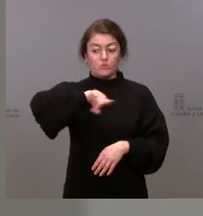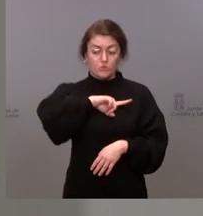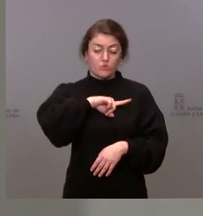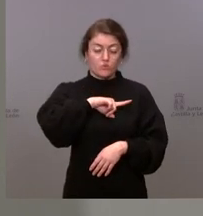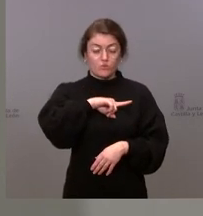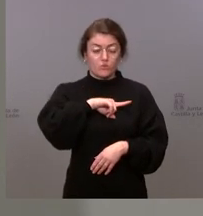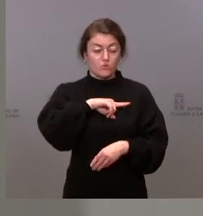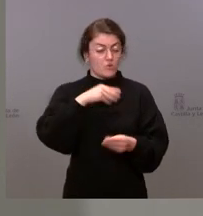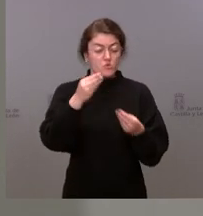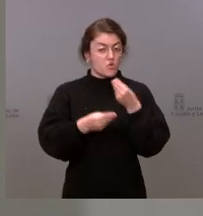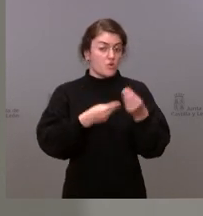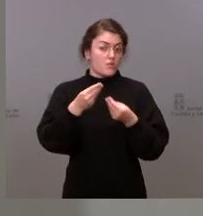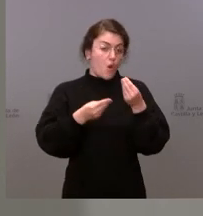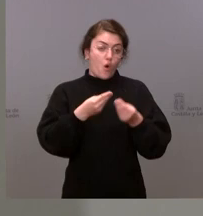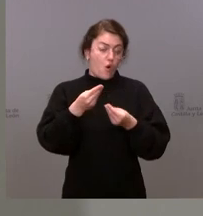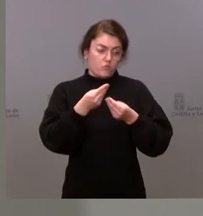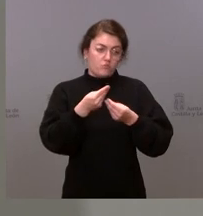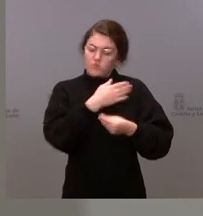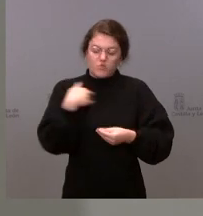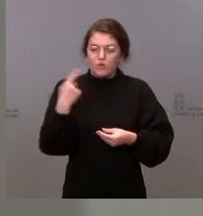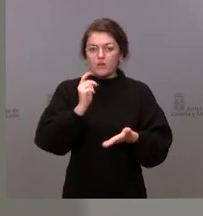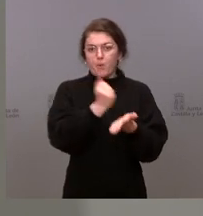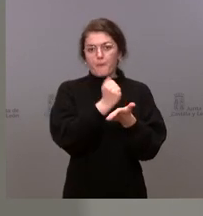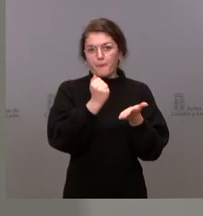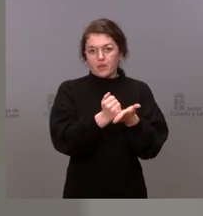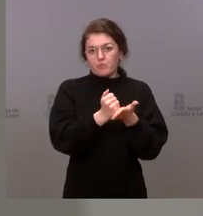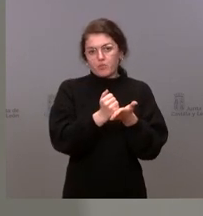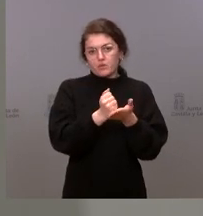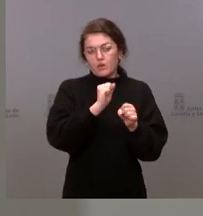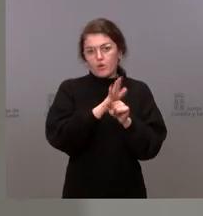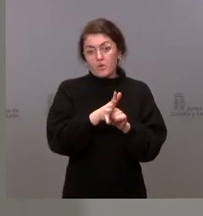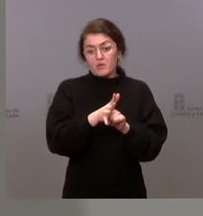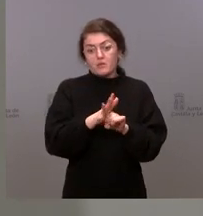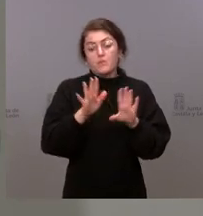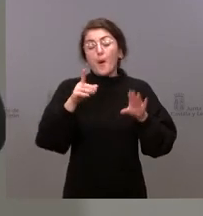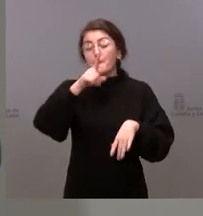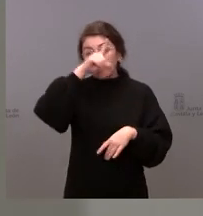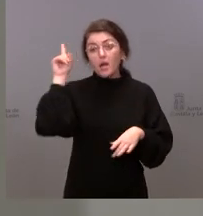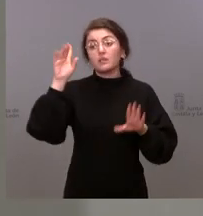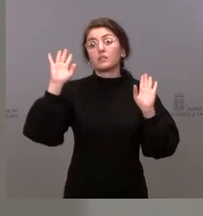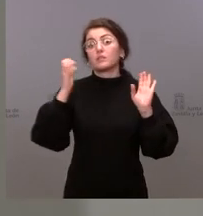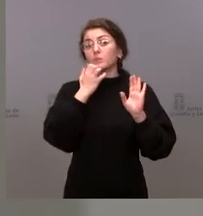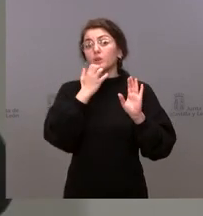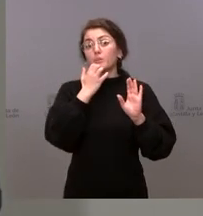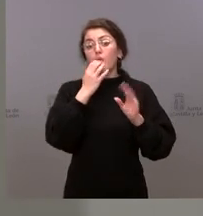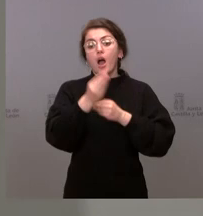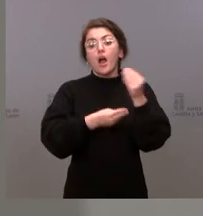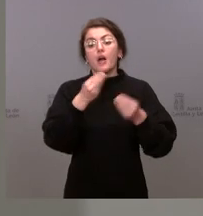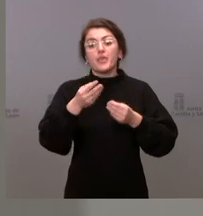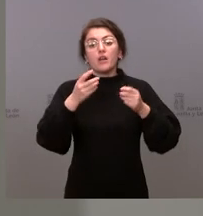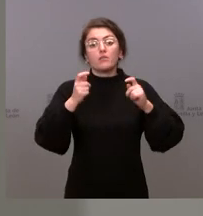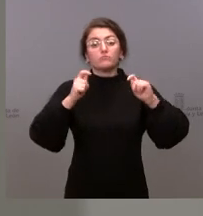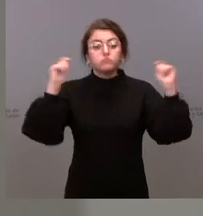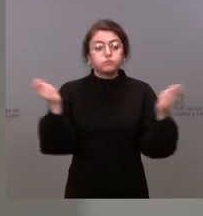hecho esta apuesta, ni nosotros ni ninguna otra comunidad, pero incluso Madrid ha hecho un anuncio, pero el